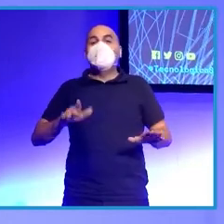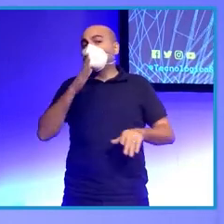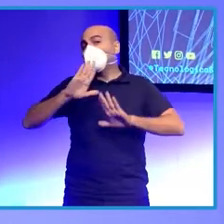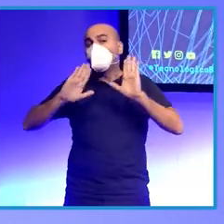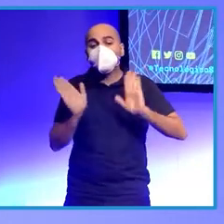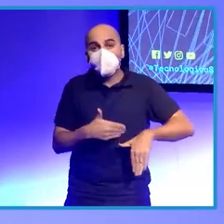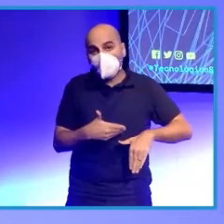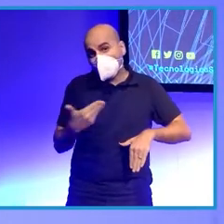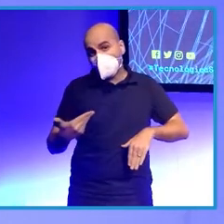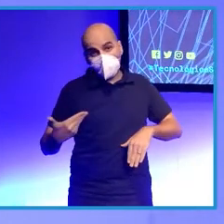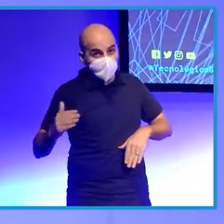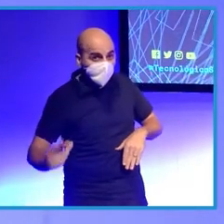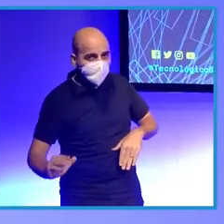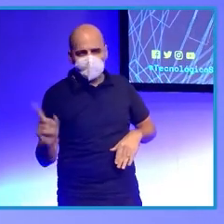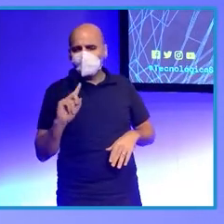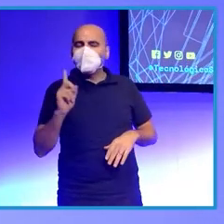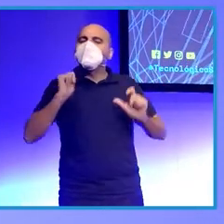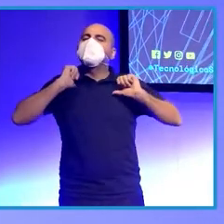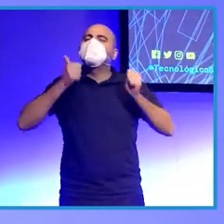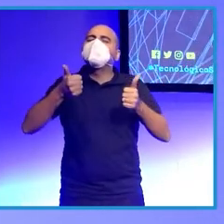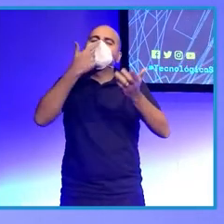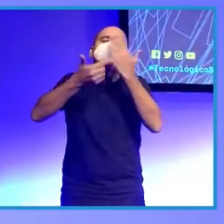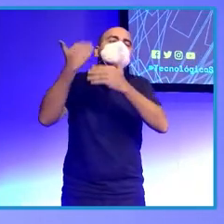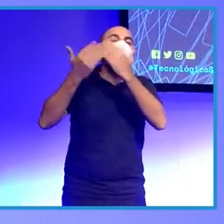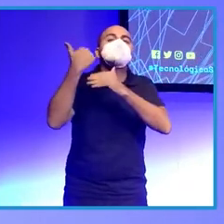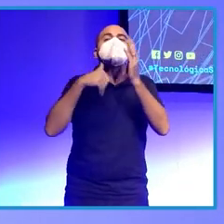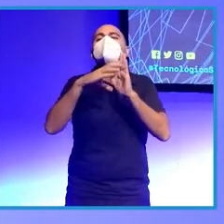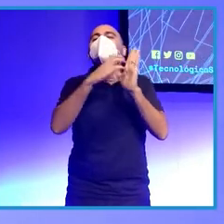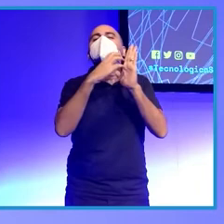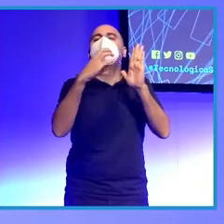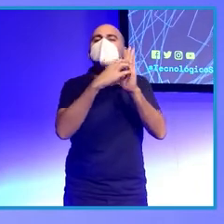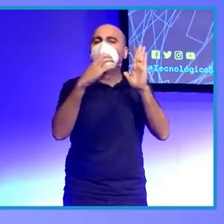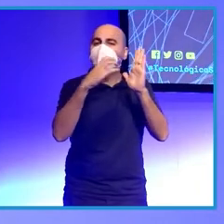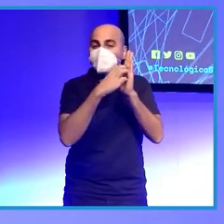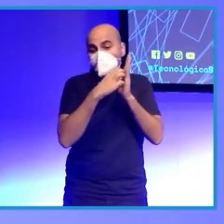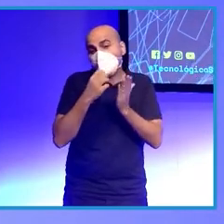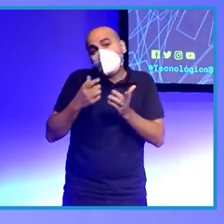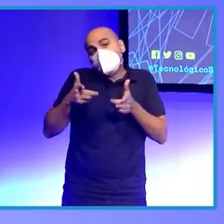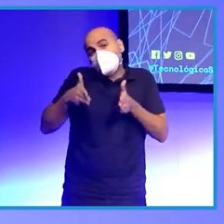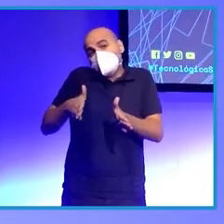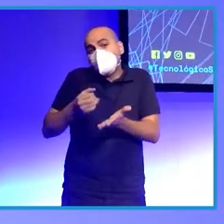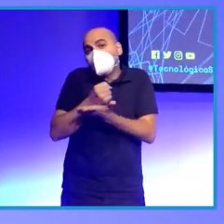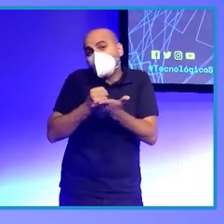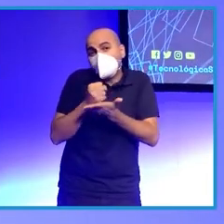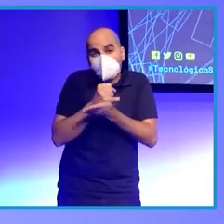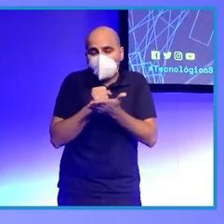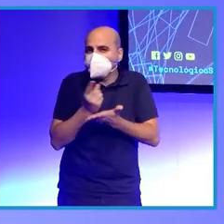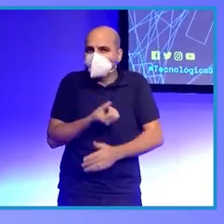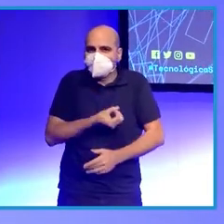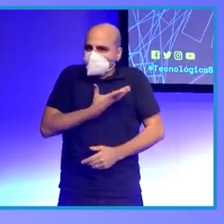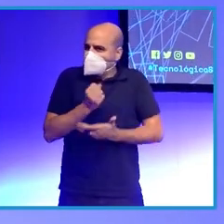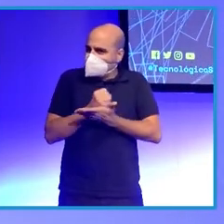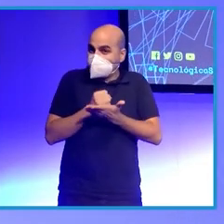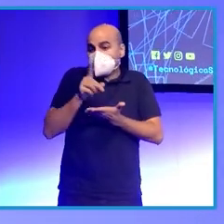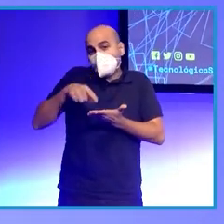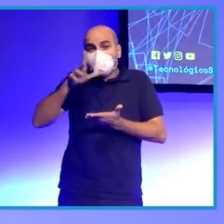trabajando en la farmacia de un pequeño pueblo de Cuenca. Vamos, una farmacéutica por vocación y tradición, a la que un día se le ocurrió